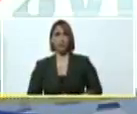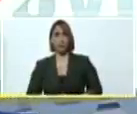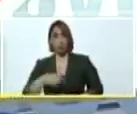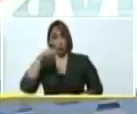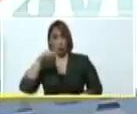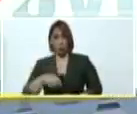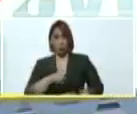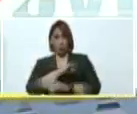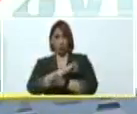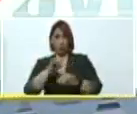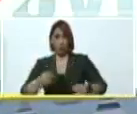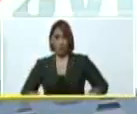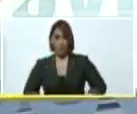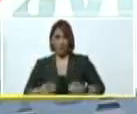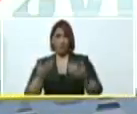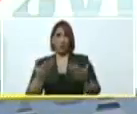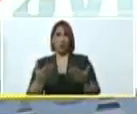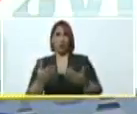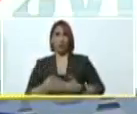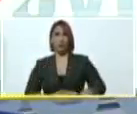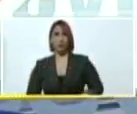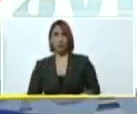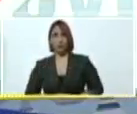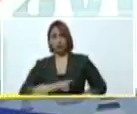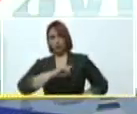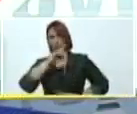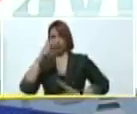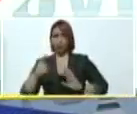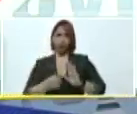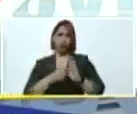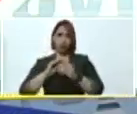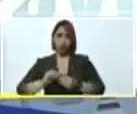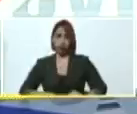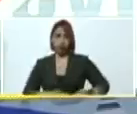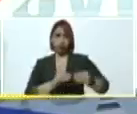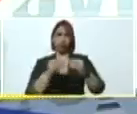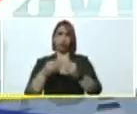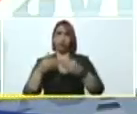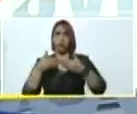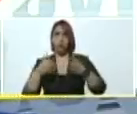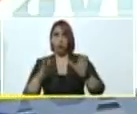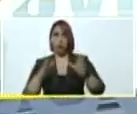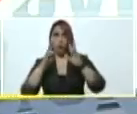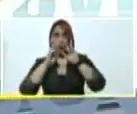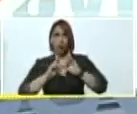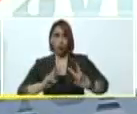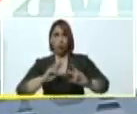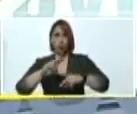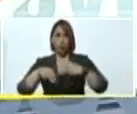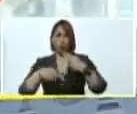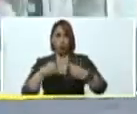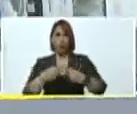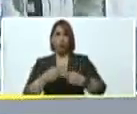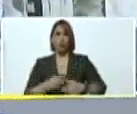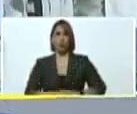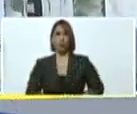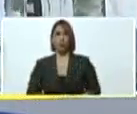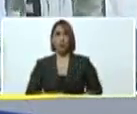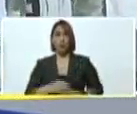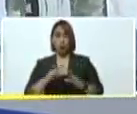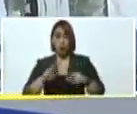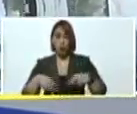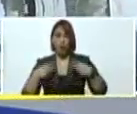ya entrego totalmente recuperada reconstruida y